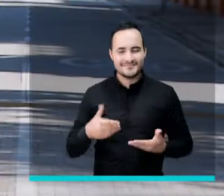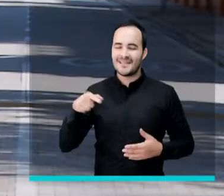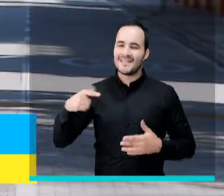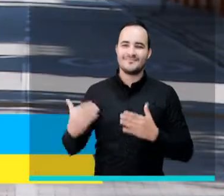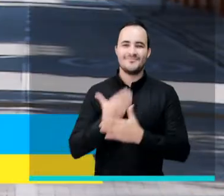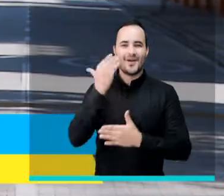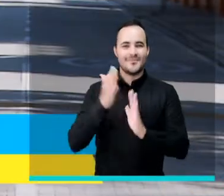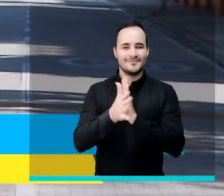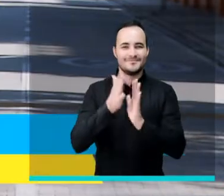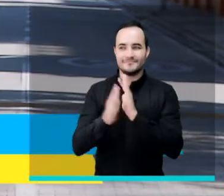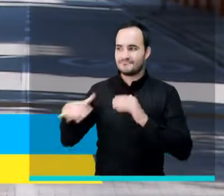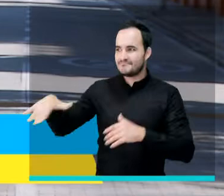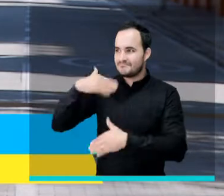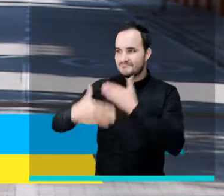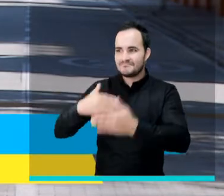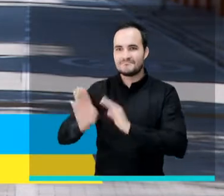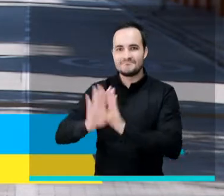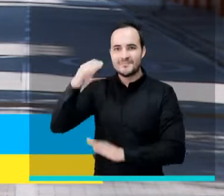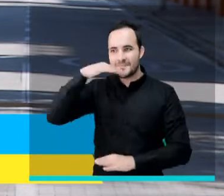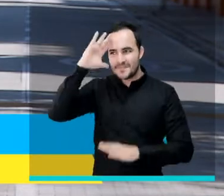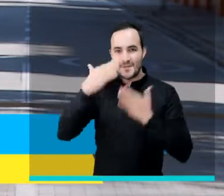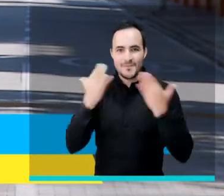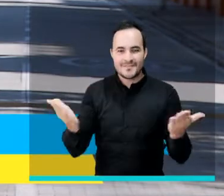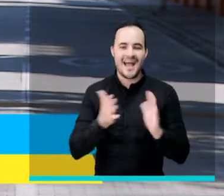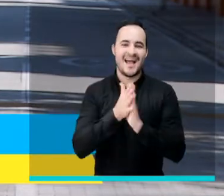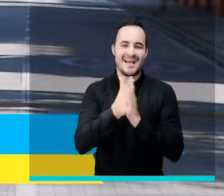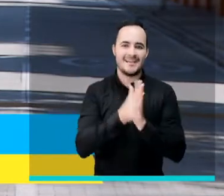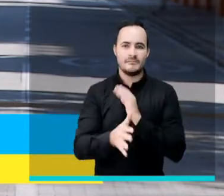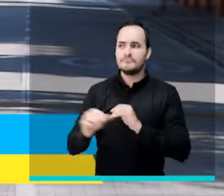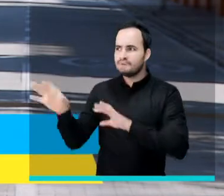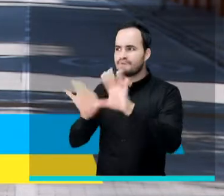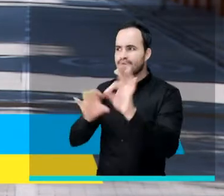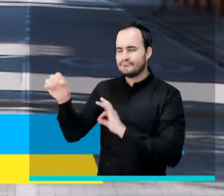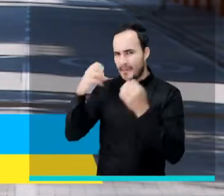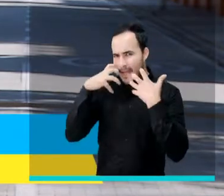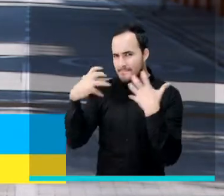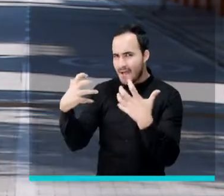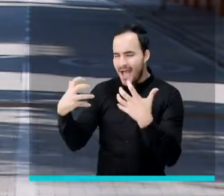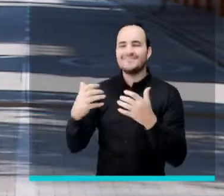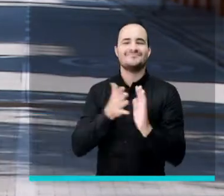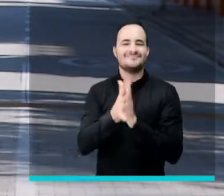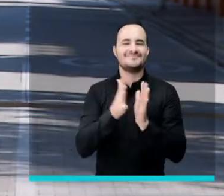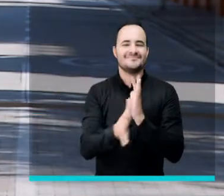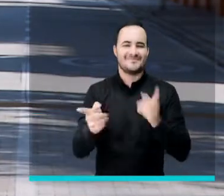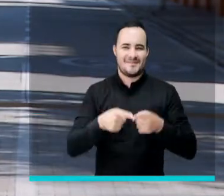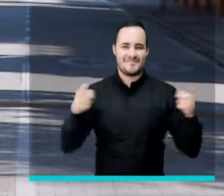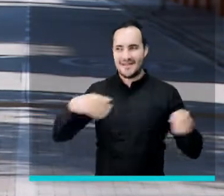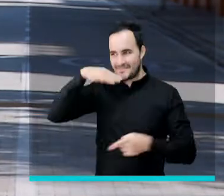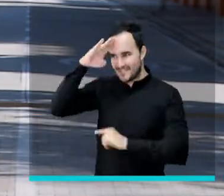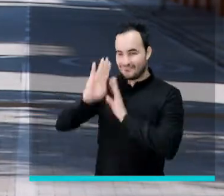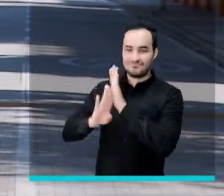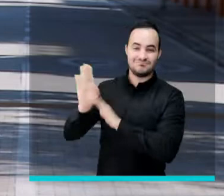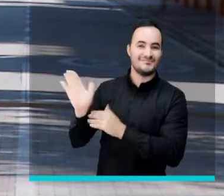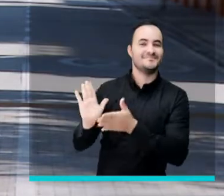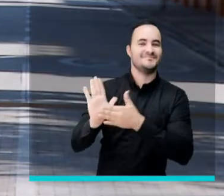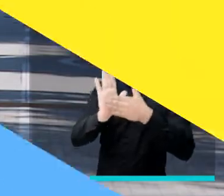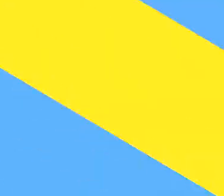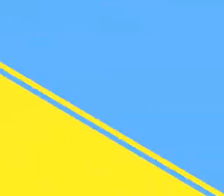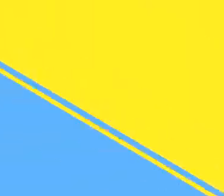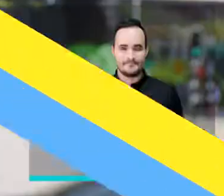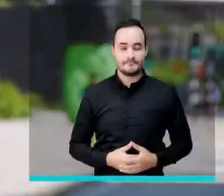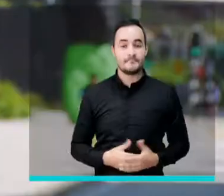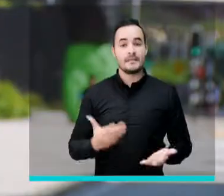Bienvenidos a una nueva emisión de Medellín Conecta TV. Aquí conocerán los hechos y las historias más destacadas de nuestra Medellín futuro.